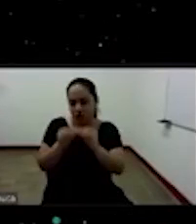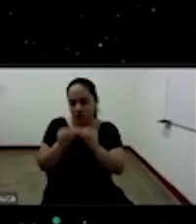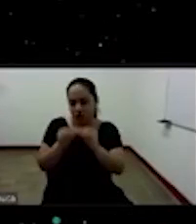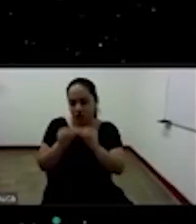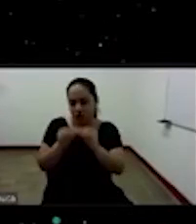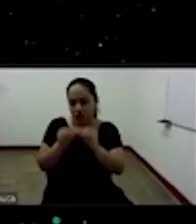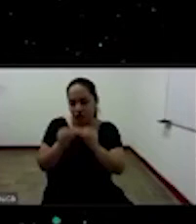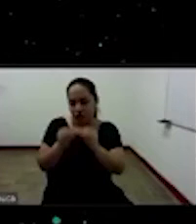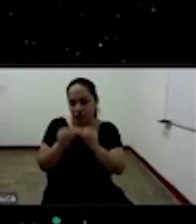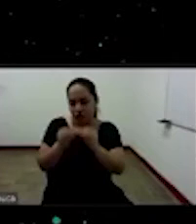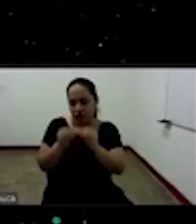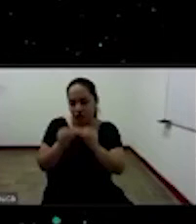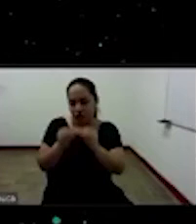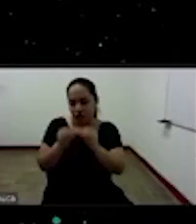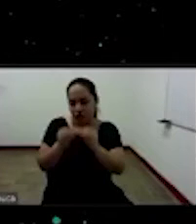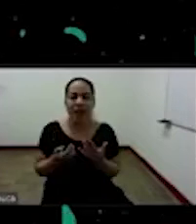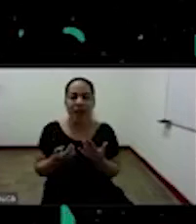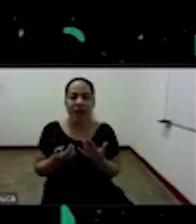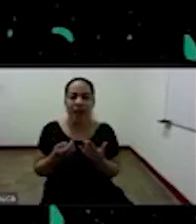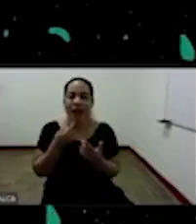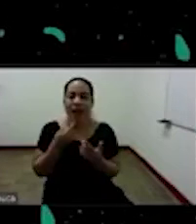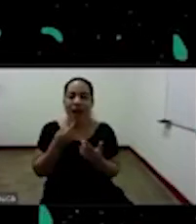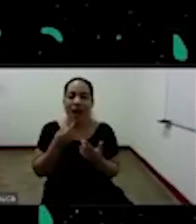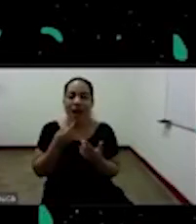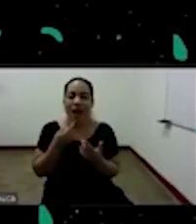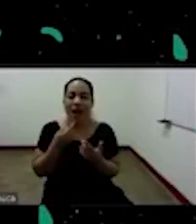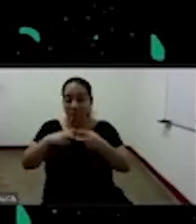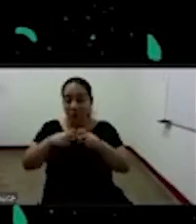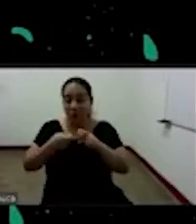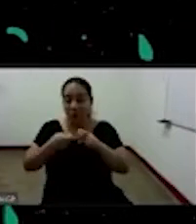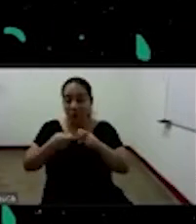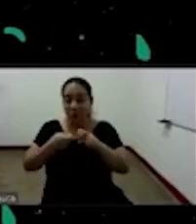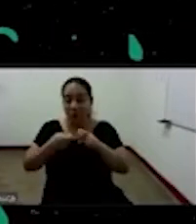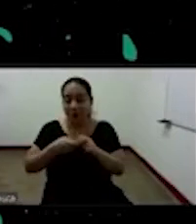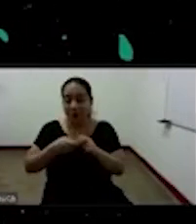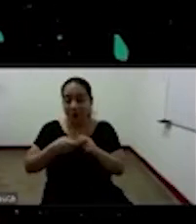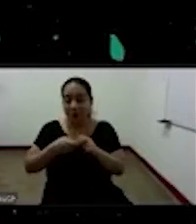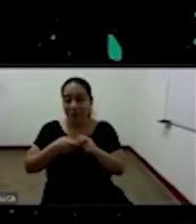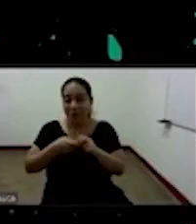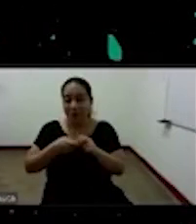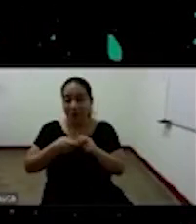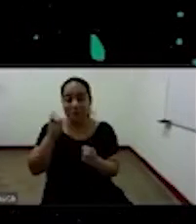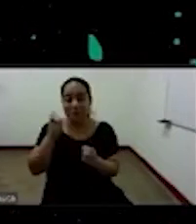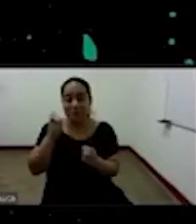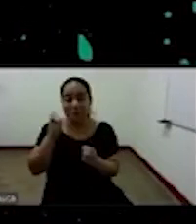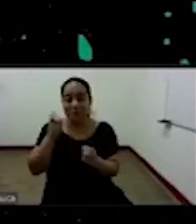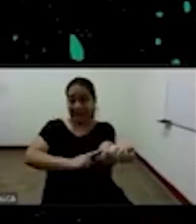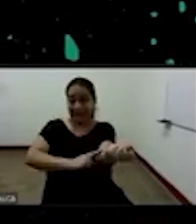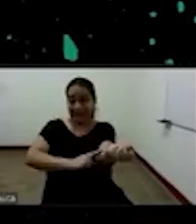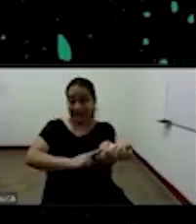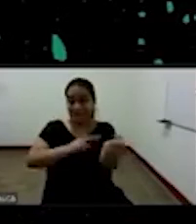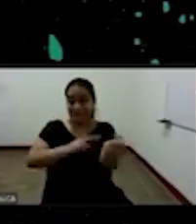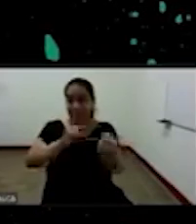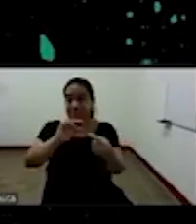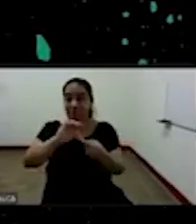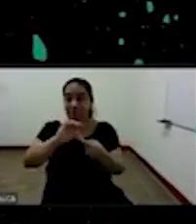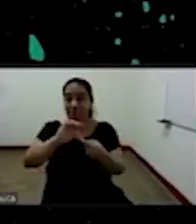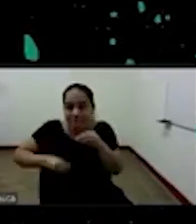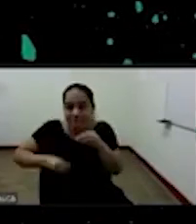dentro del colectivo aparte por fuera había otra problemática